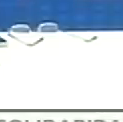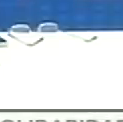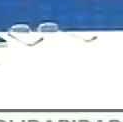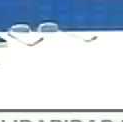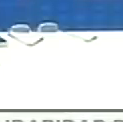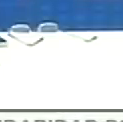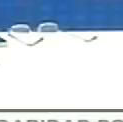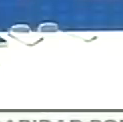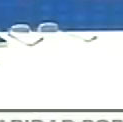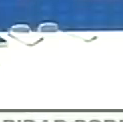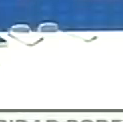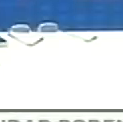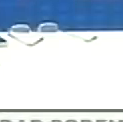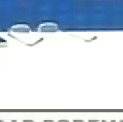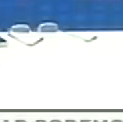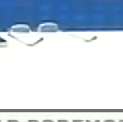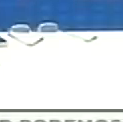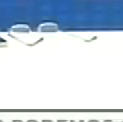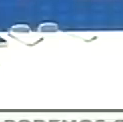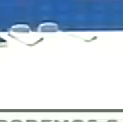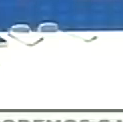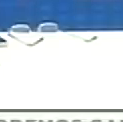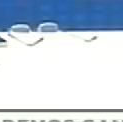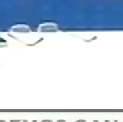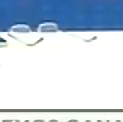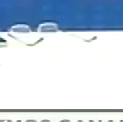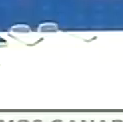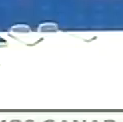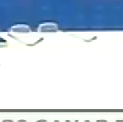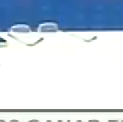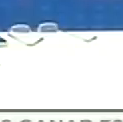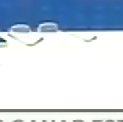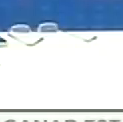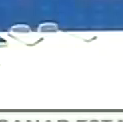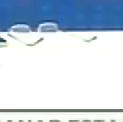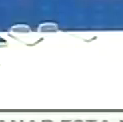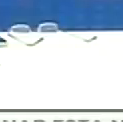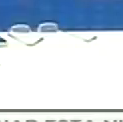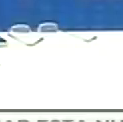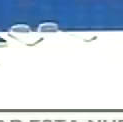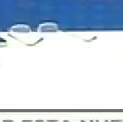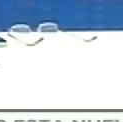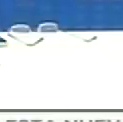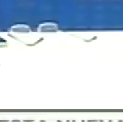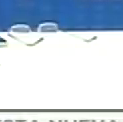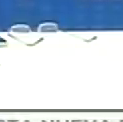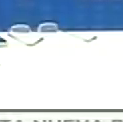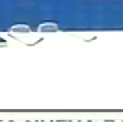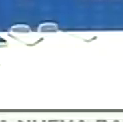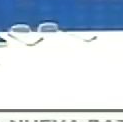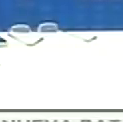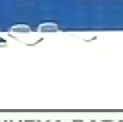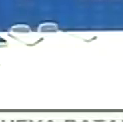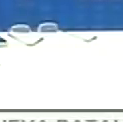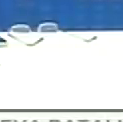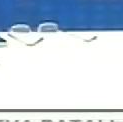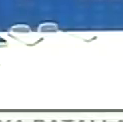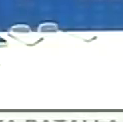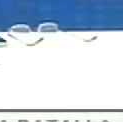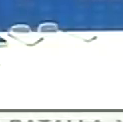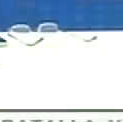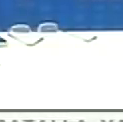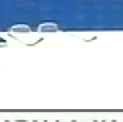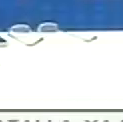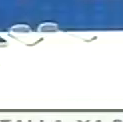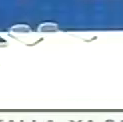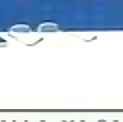que ha estado fresca aquí en Caracas, me han invitado a este seminario